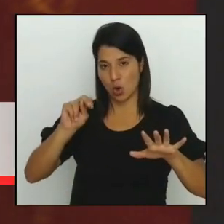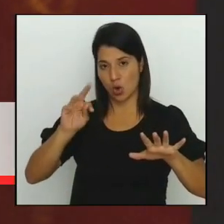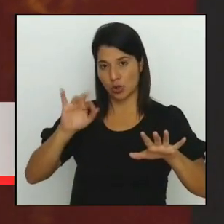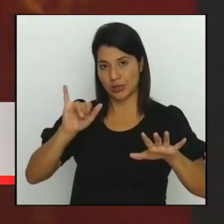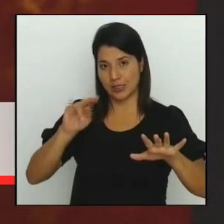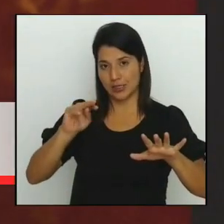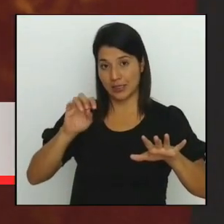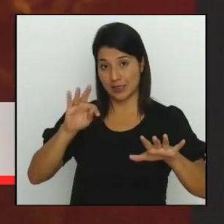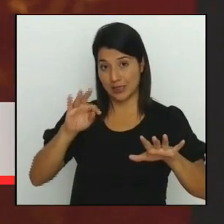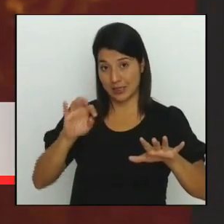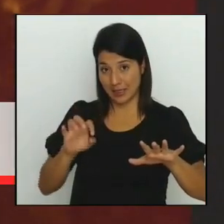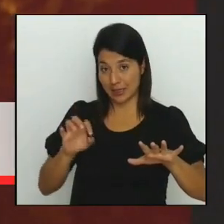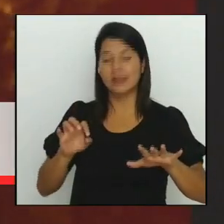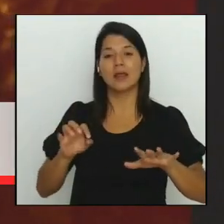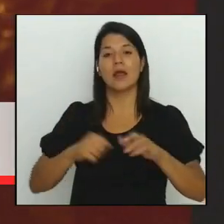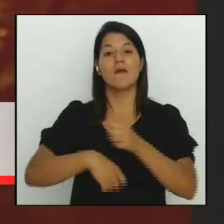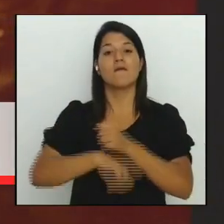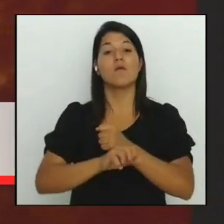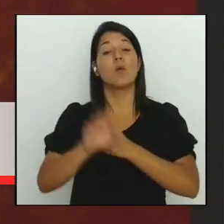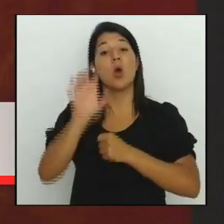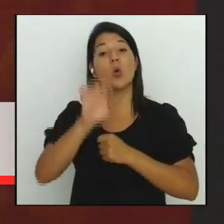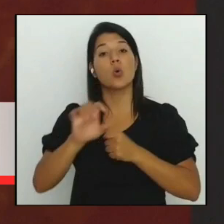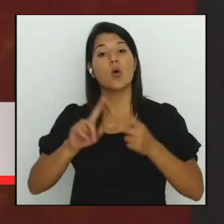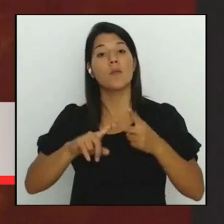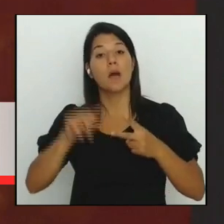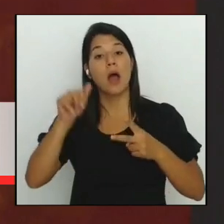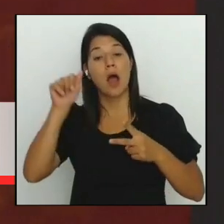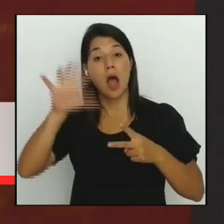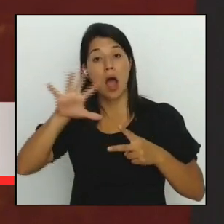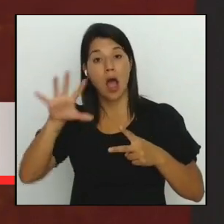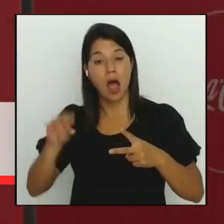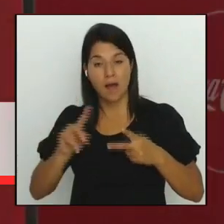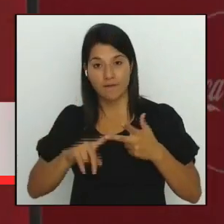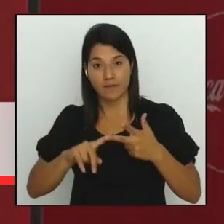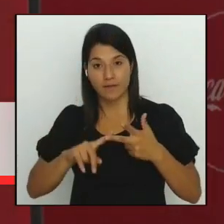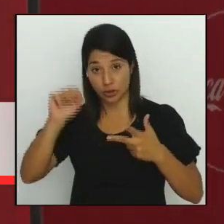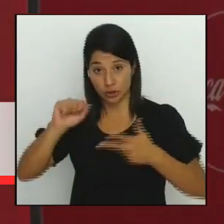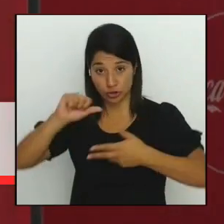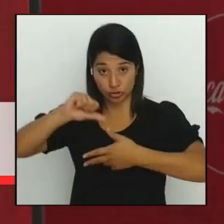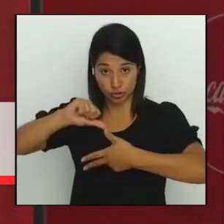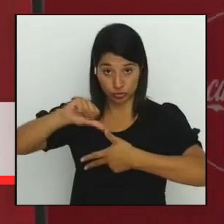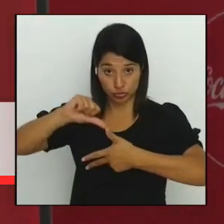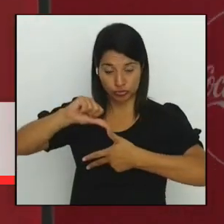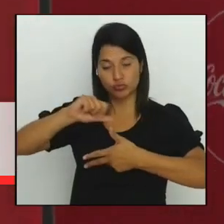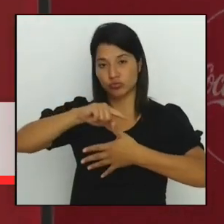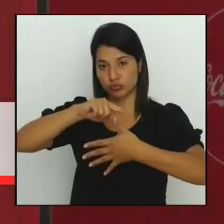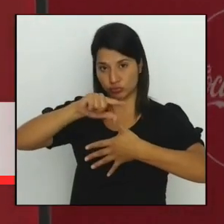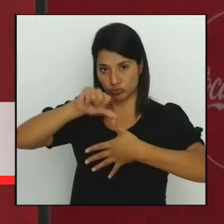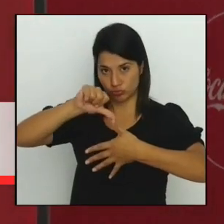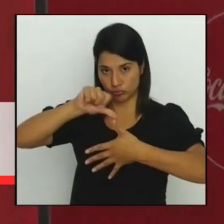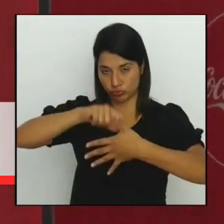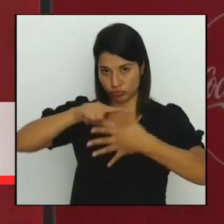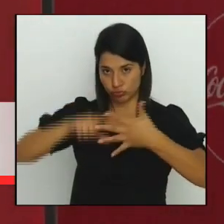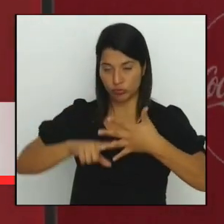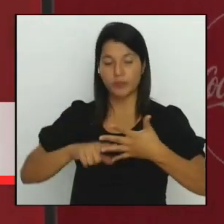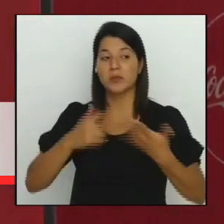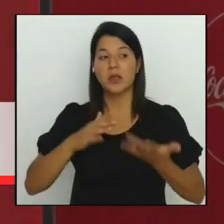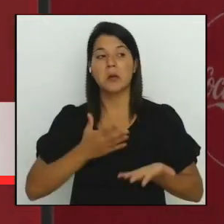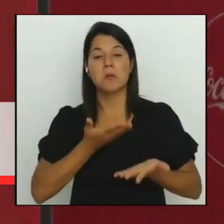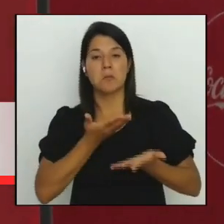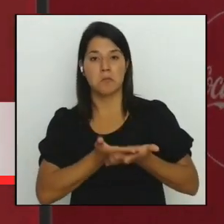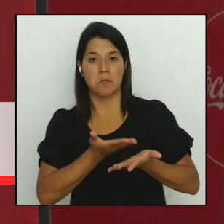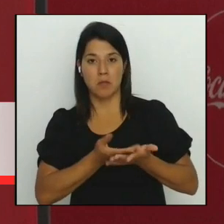África y Sudamérica acordaron una candidatura única para el torneo presentada por Marruecos España y Portugal